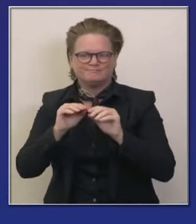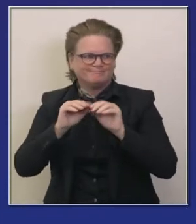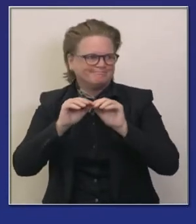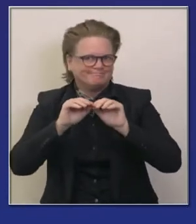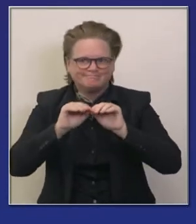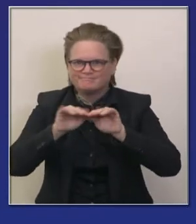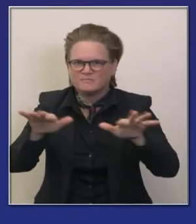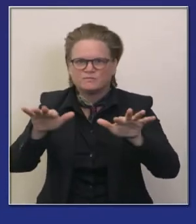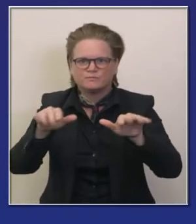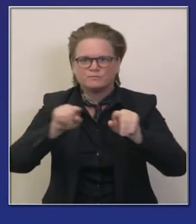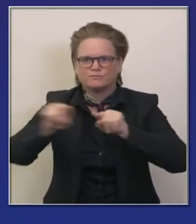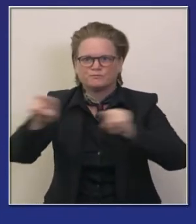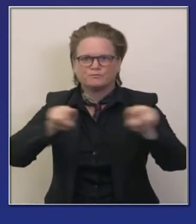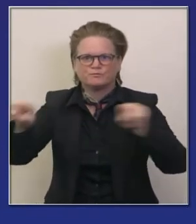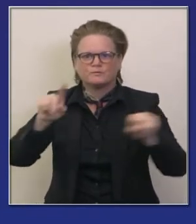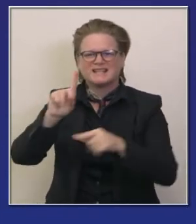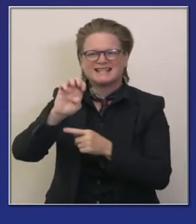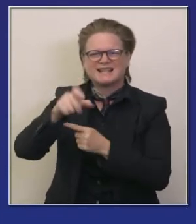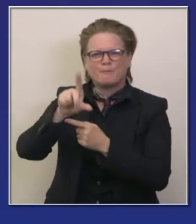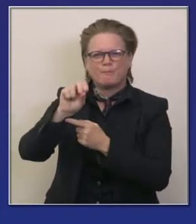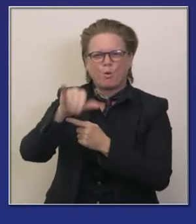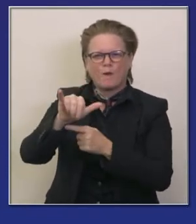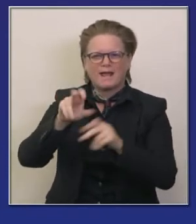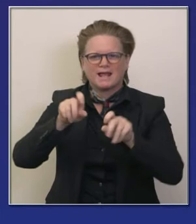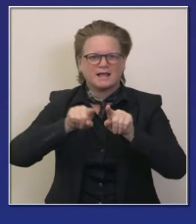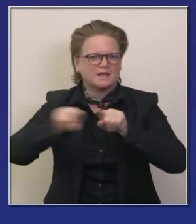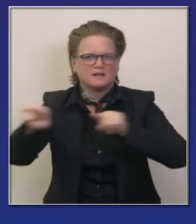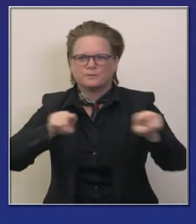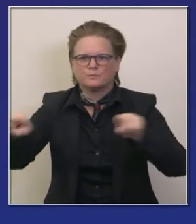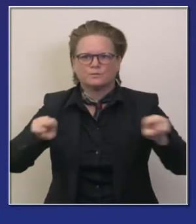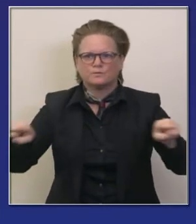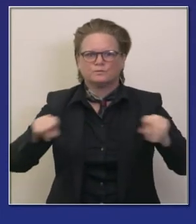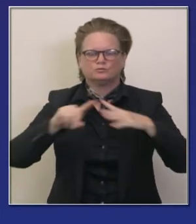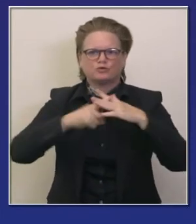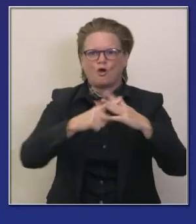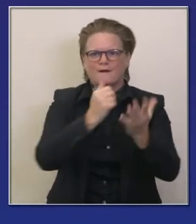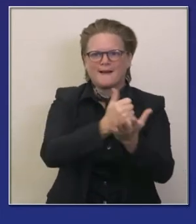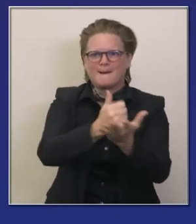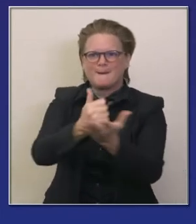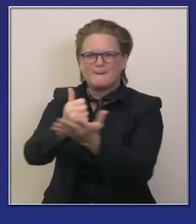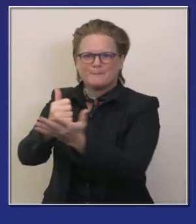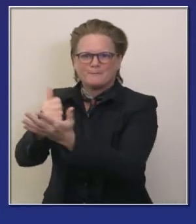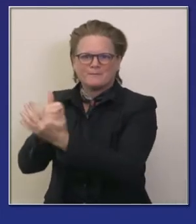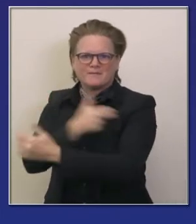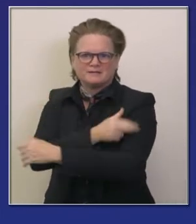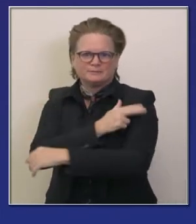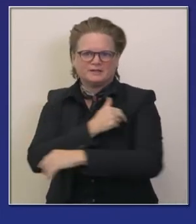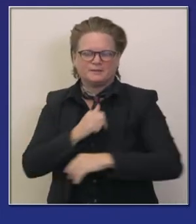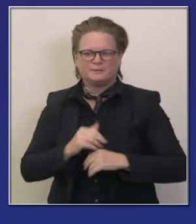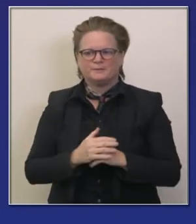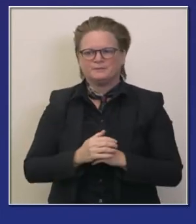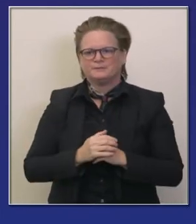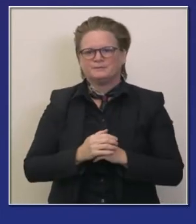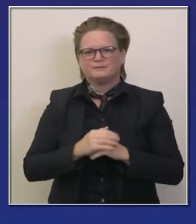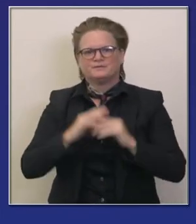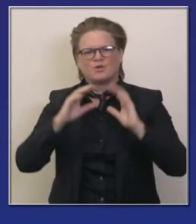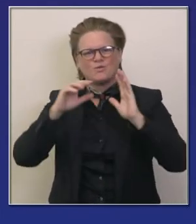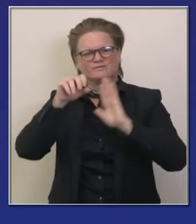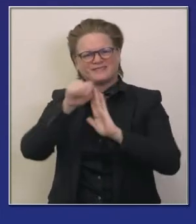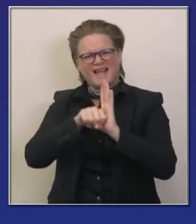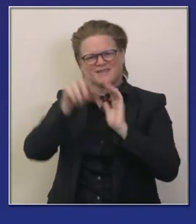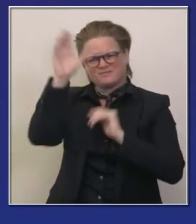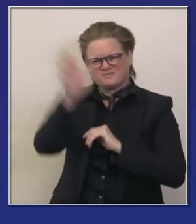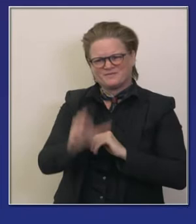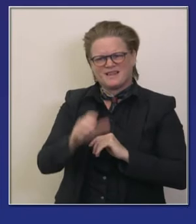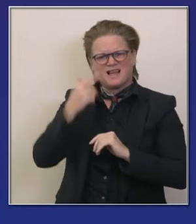de imperial la 60 camas adición de 60 camas en el norte de california adición